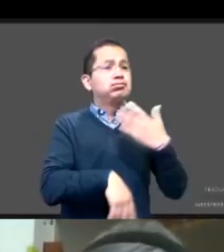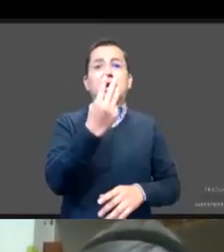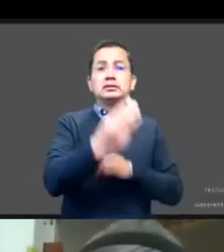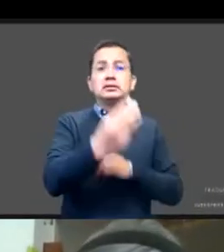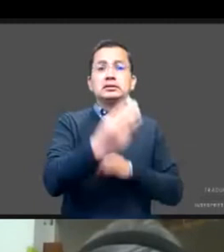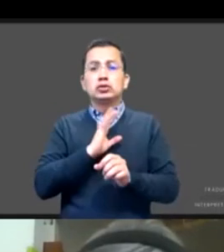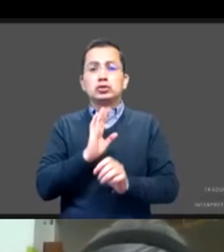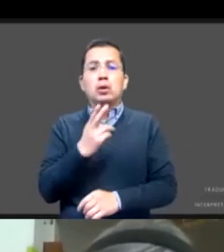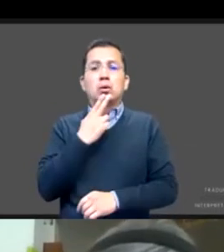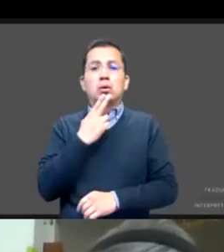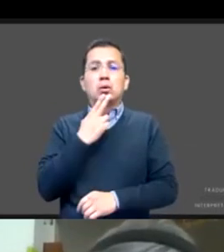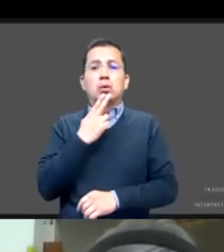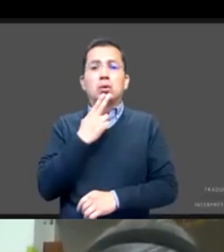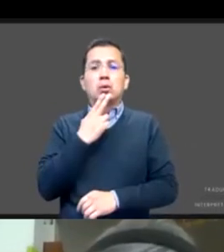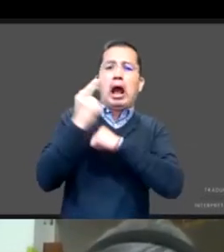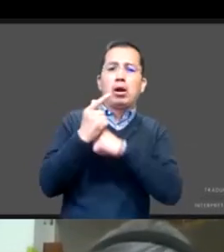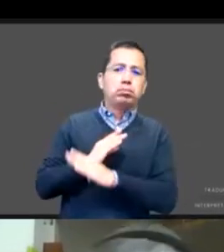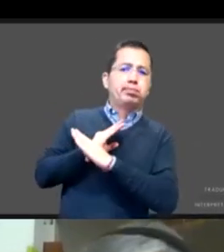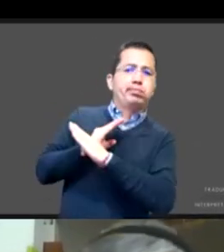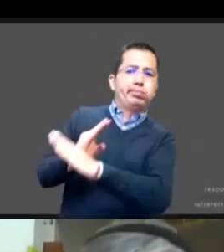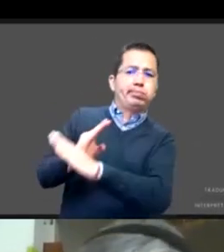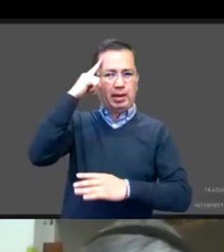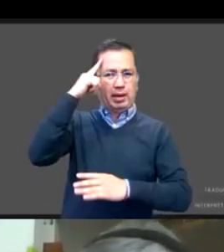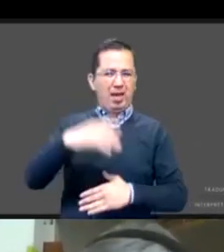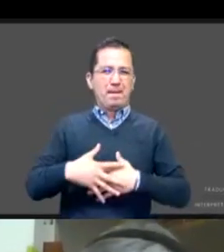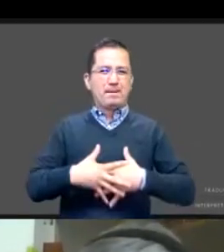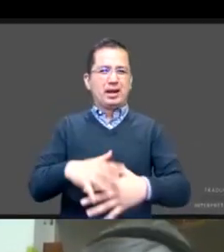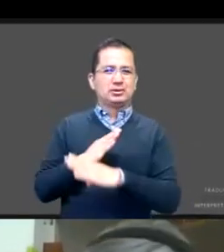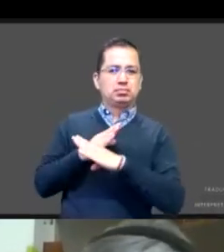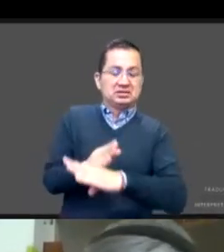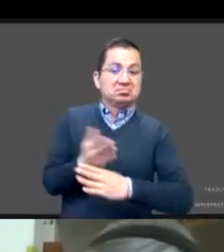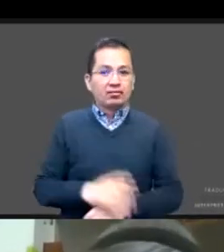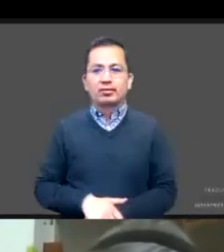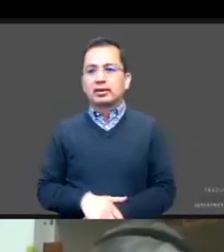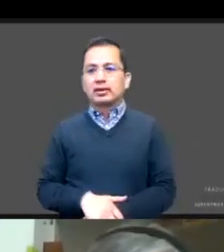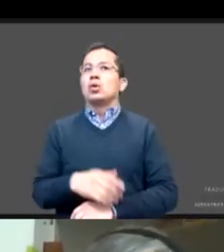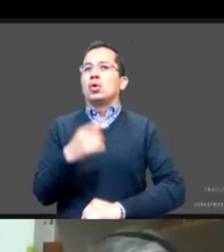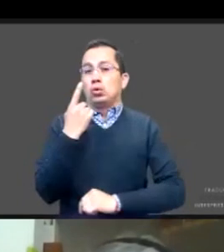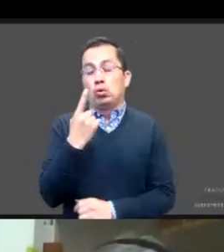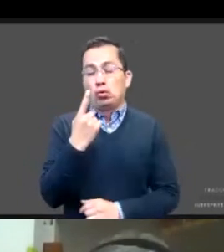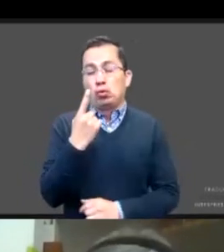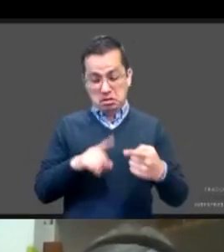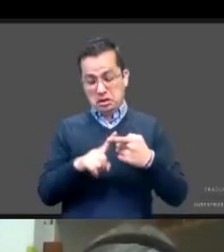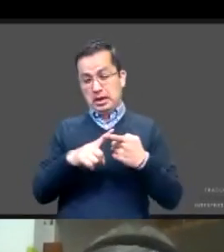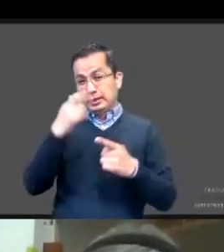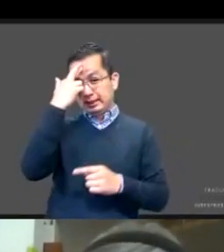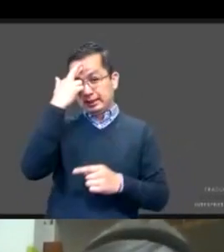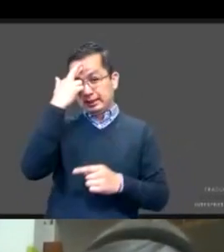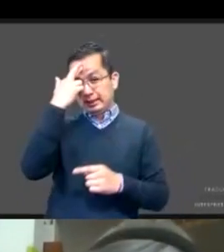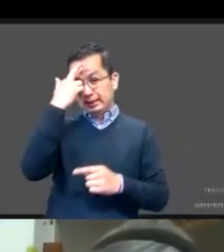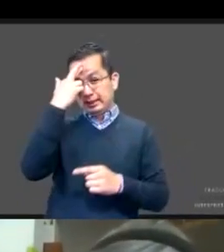evitar embarazos no deseados. Una de las razones, no es la única, ya no lo han dicho nuestras expertas